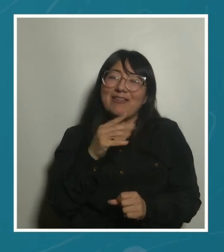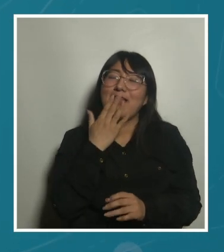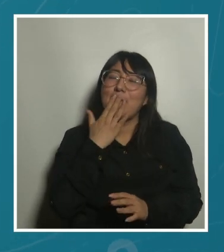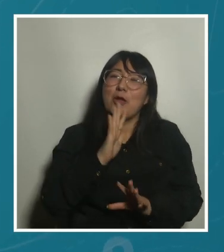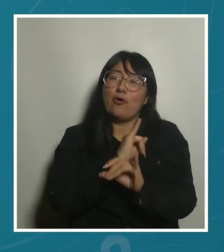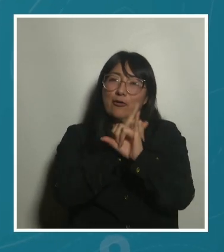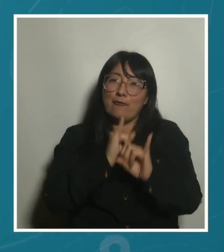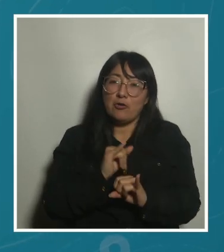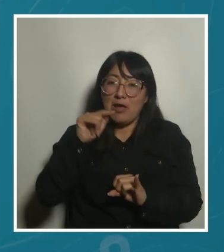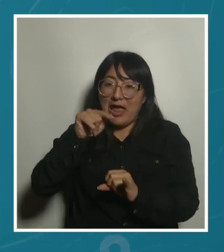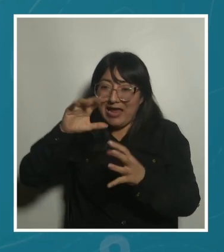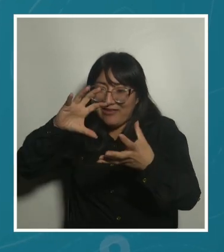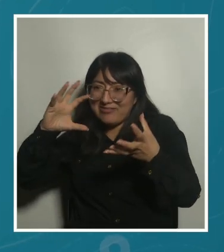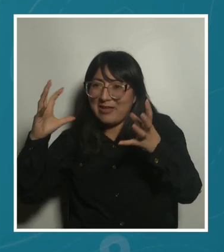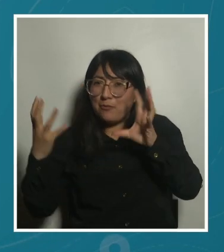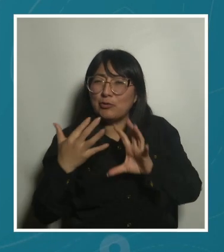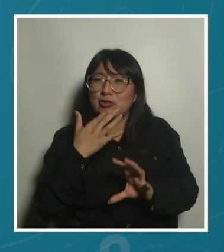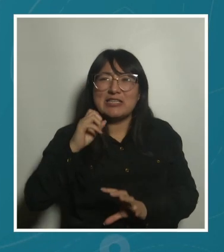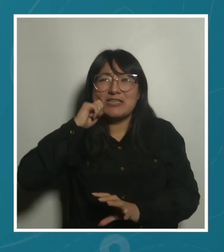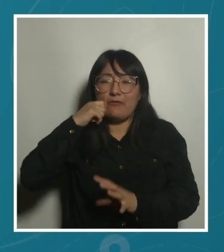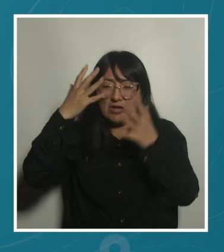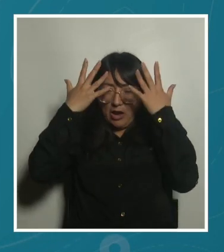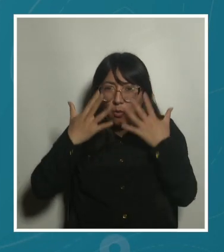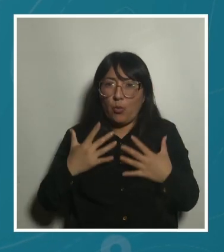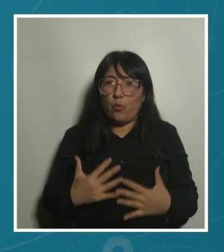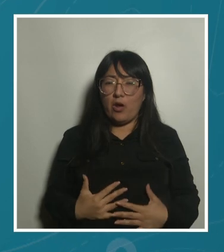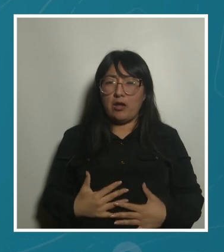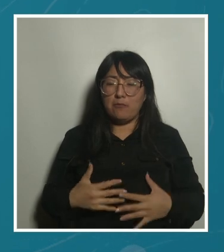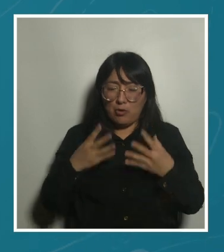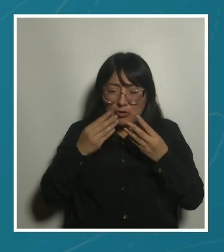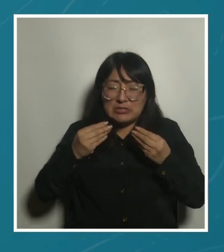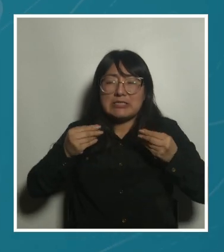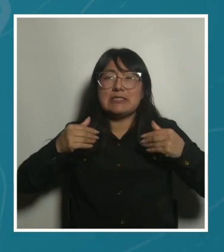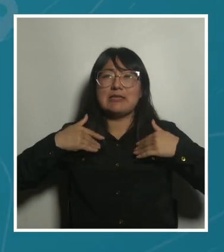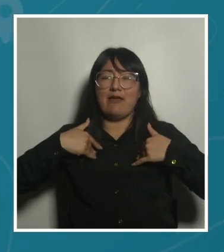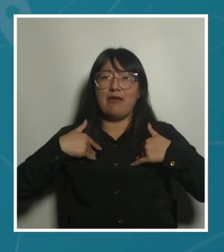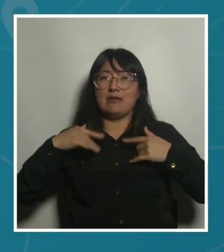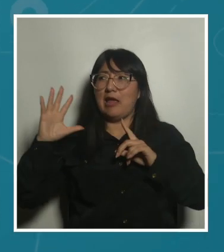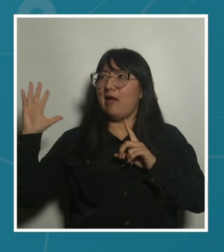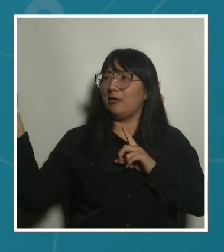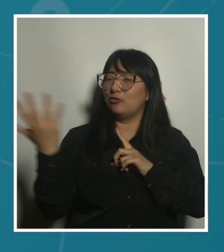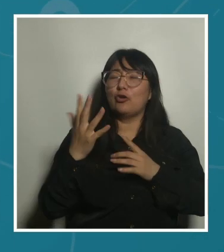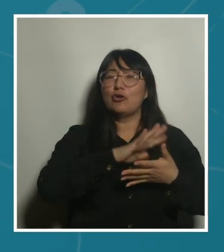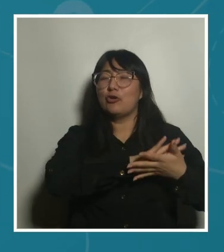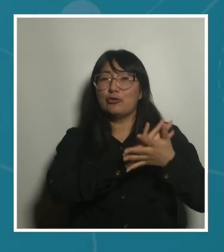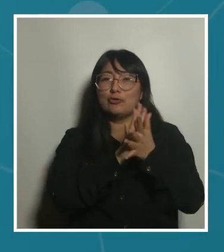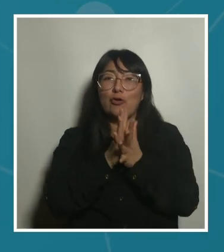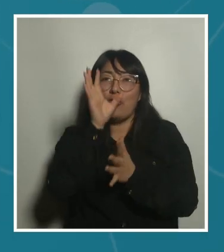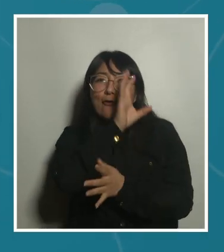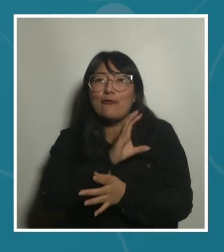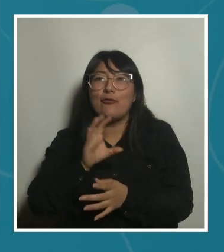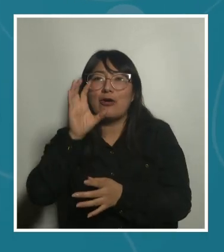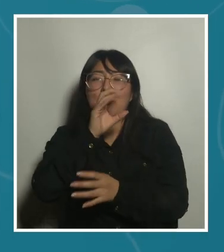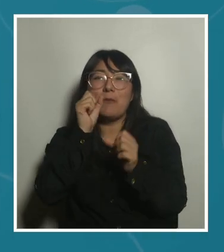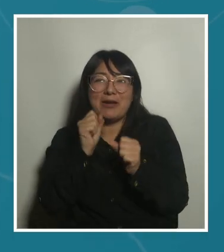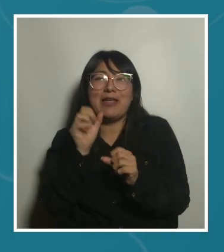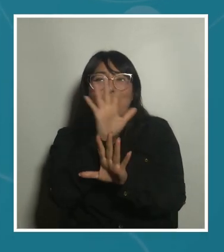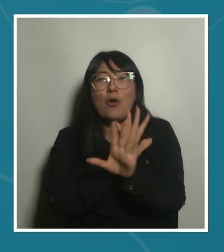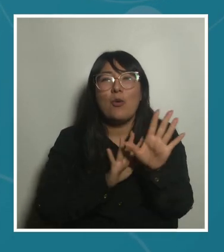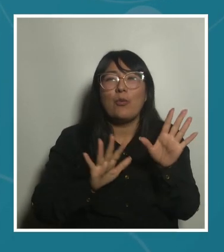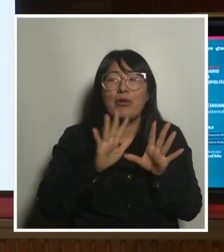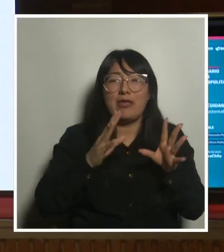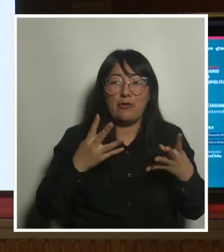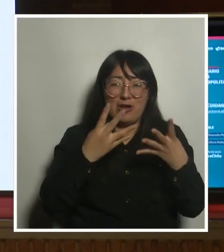Este mundo incluye nuestros cuerpos, nuestros seres y nuestro entorno, todo lo cual buscamos para entretejerlo en una red